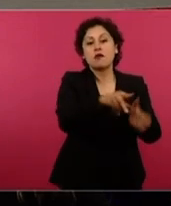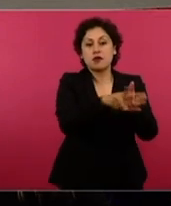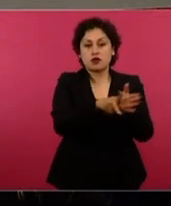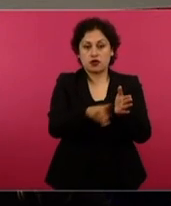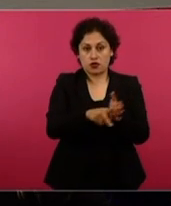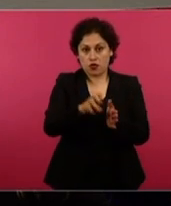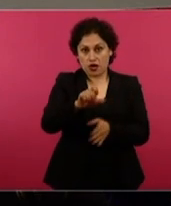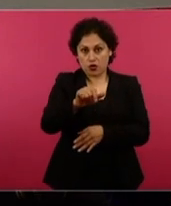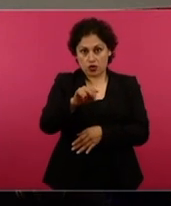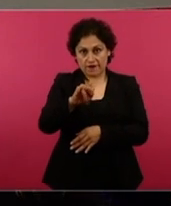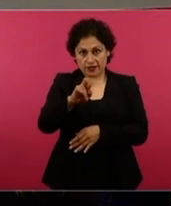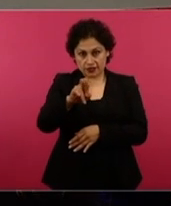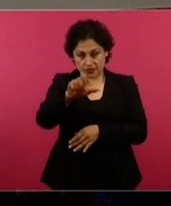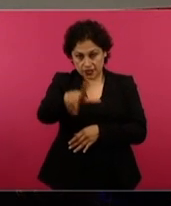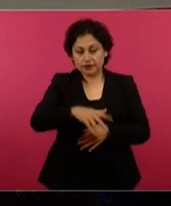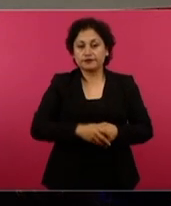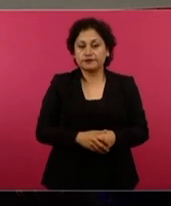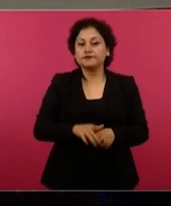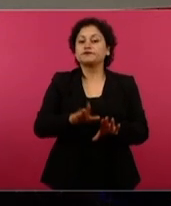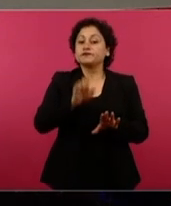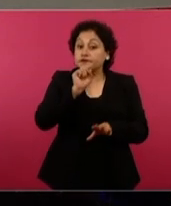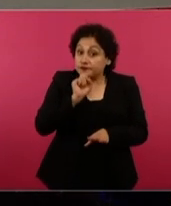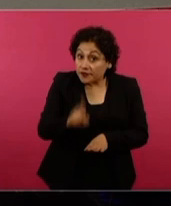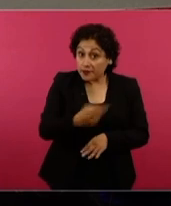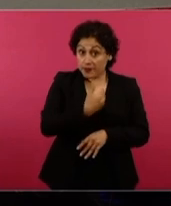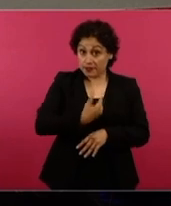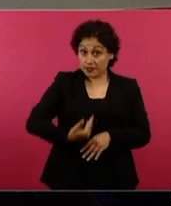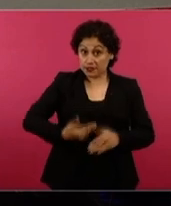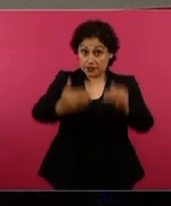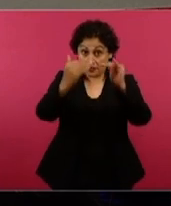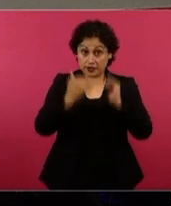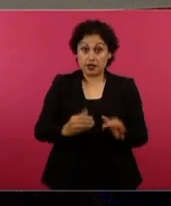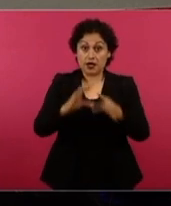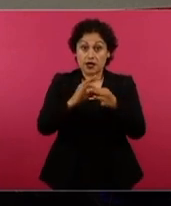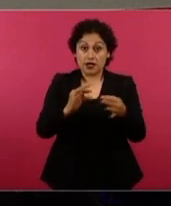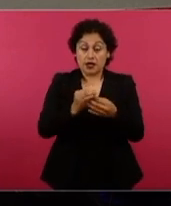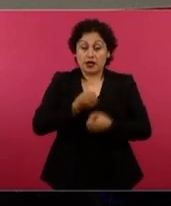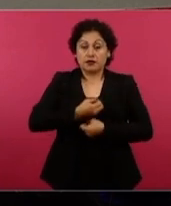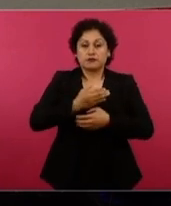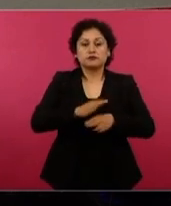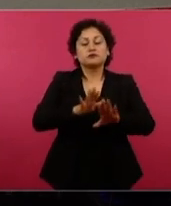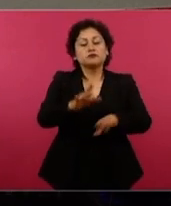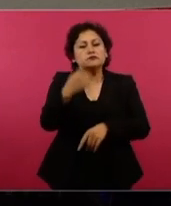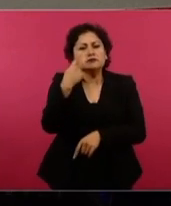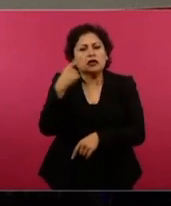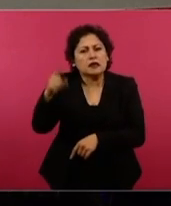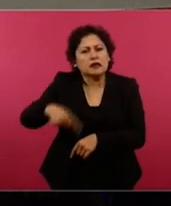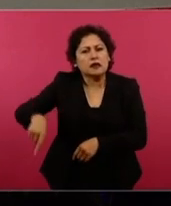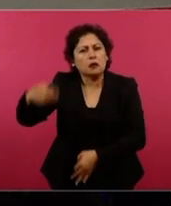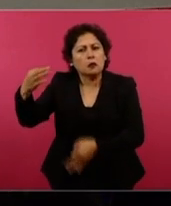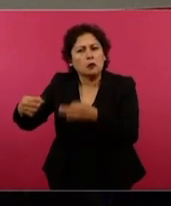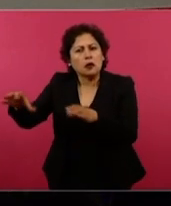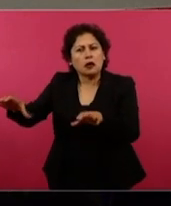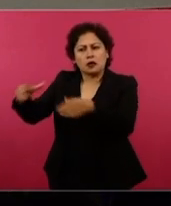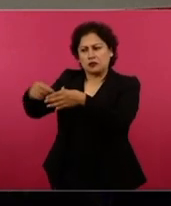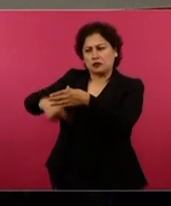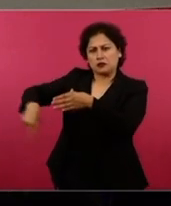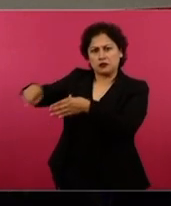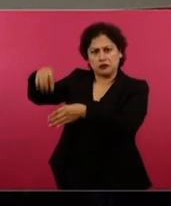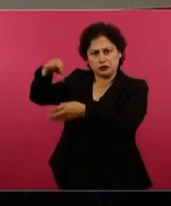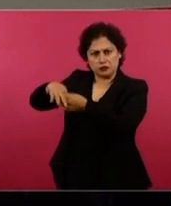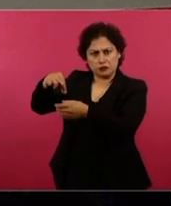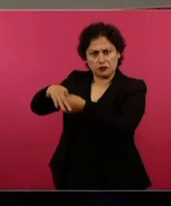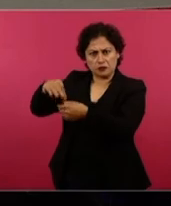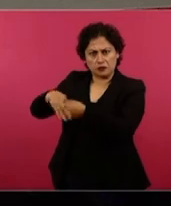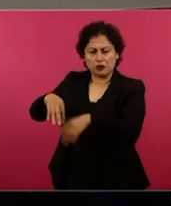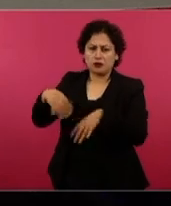también el mandatario federal Andrés Manuel López Obrador, imagínense qué clase de jueces, árbitros se tienen que en el Tribunal Electoral. Les